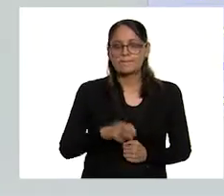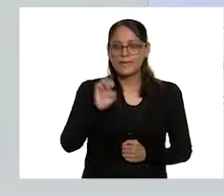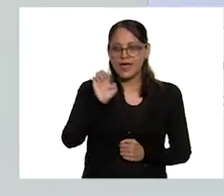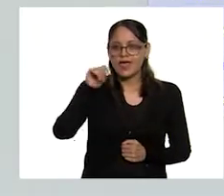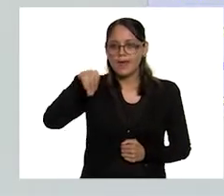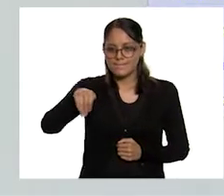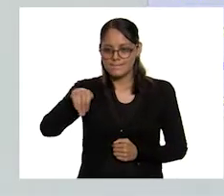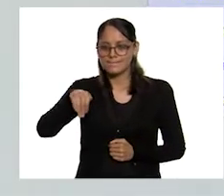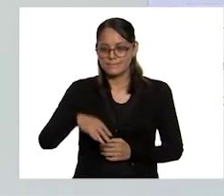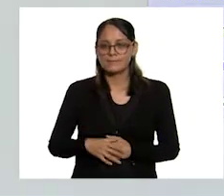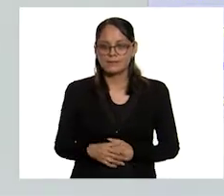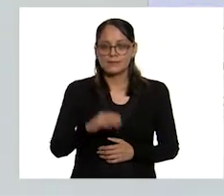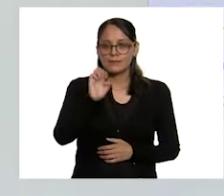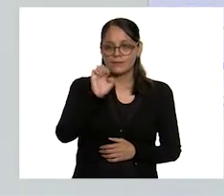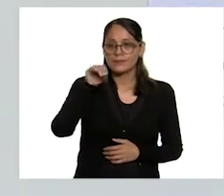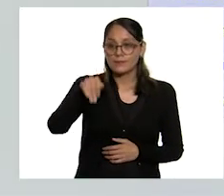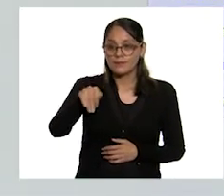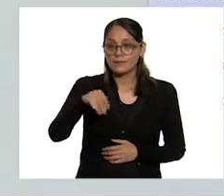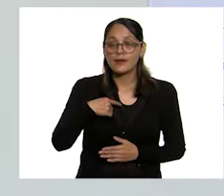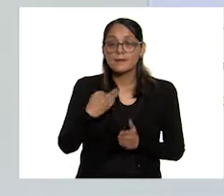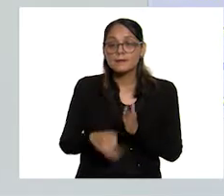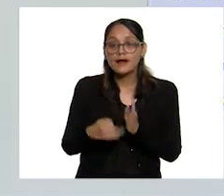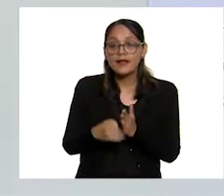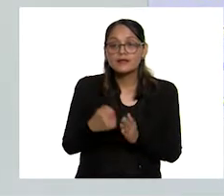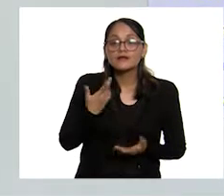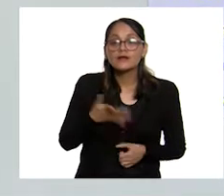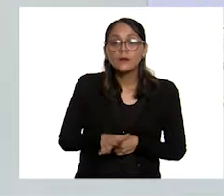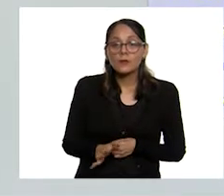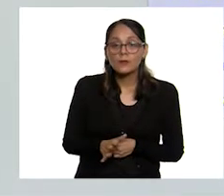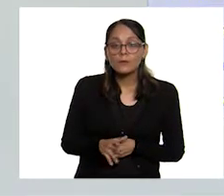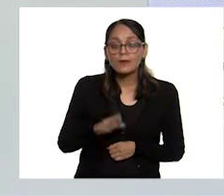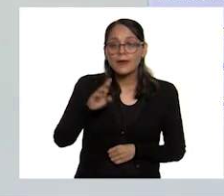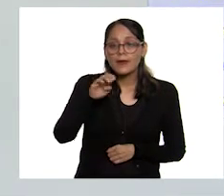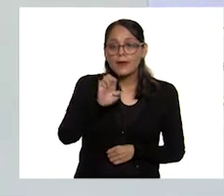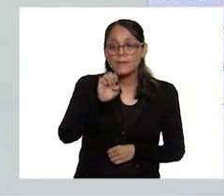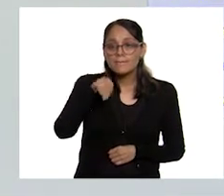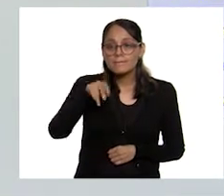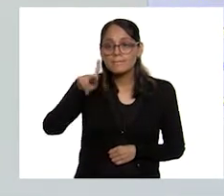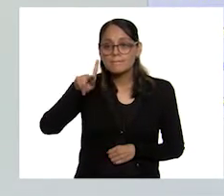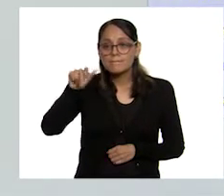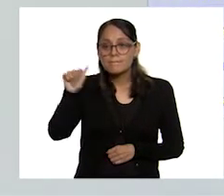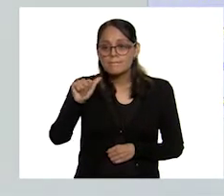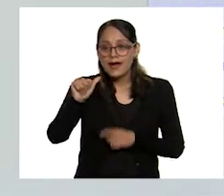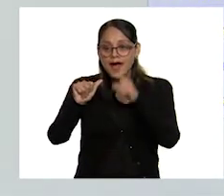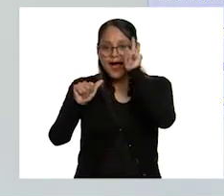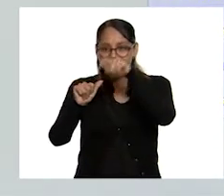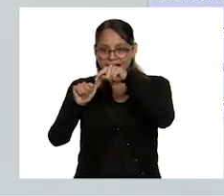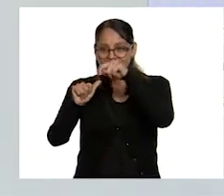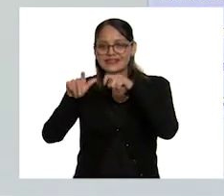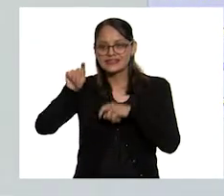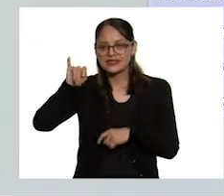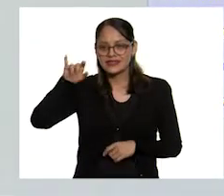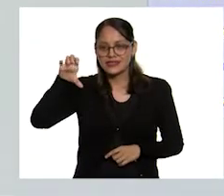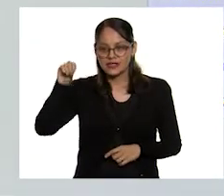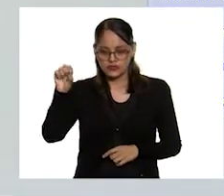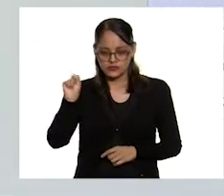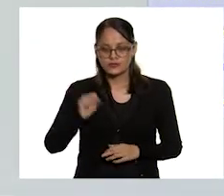M Y me falta Ah, te falta la tilde en la letra A. Ahora sí dice